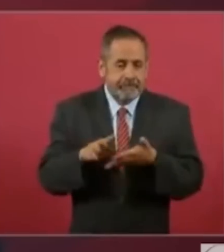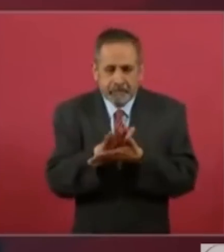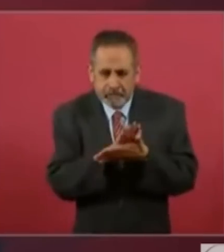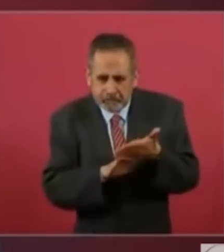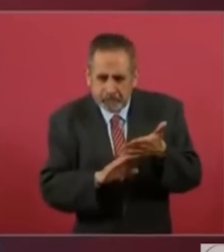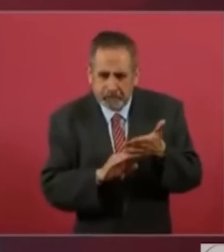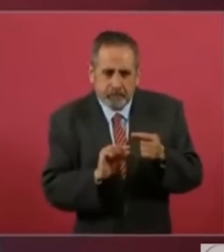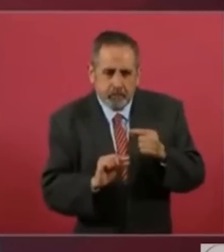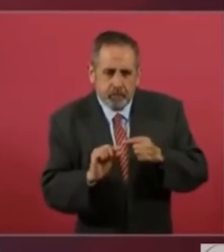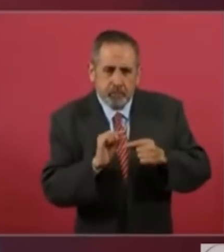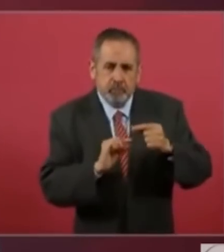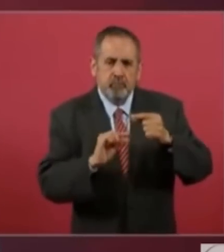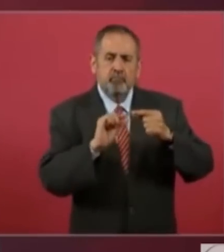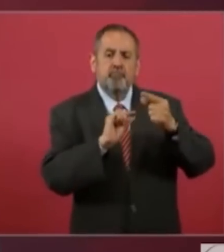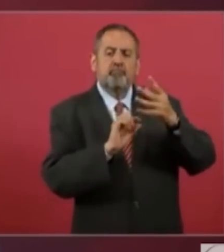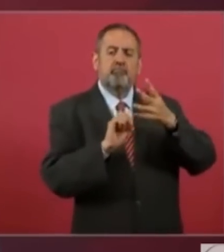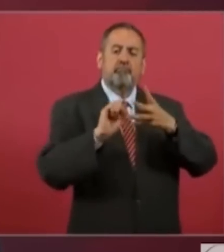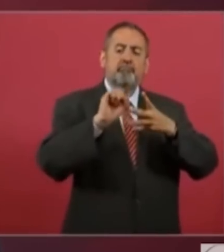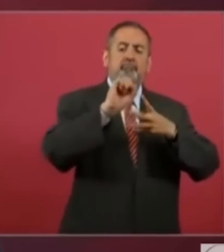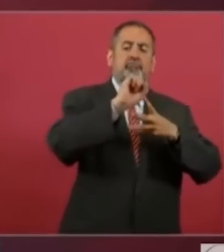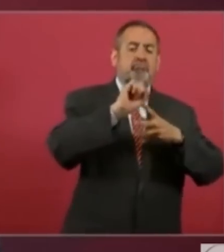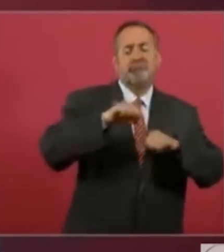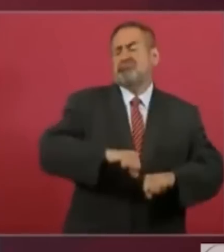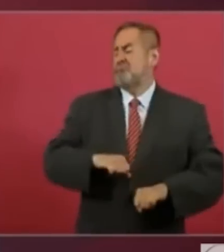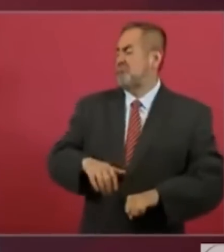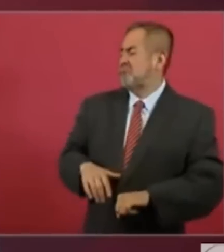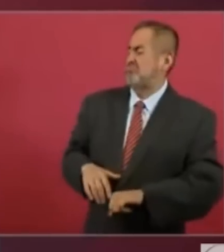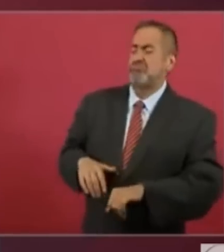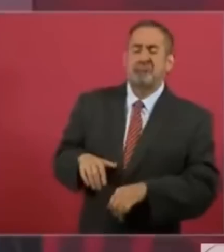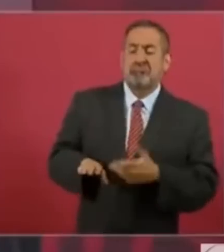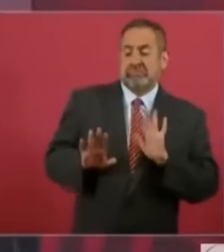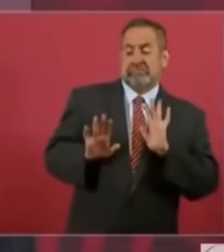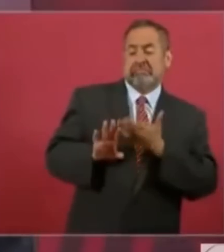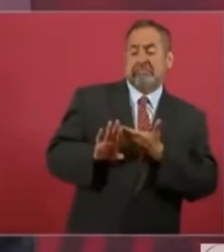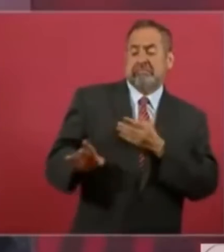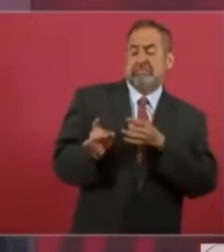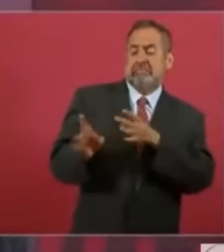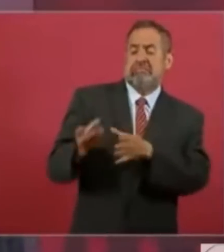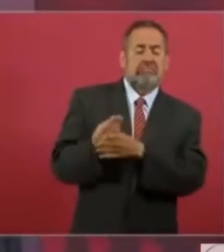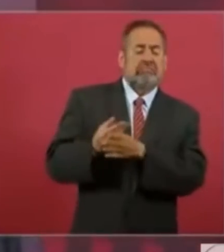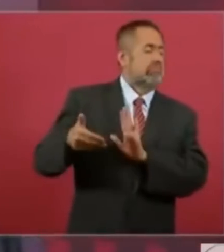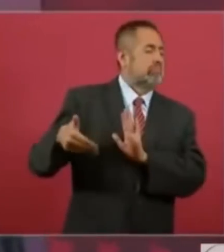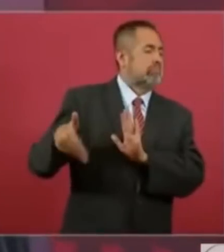y son racistas y son clasistas.